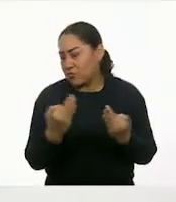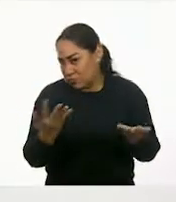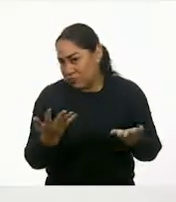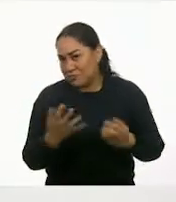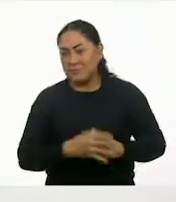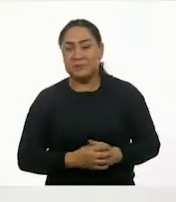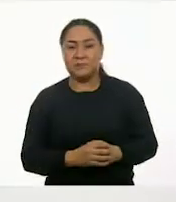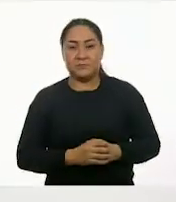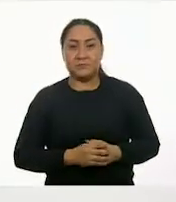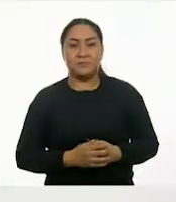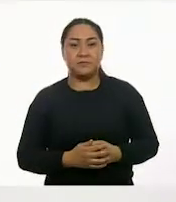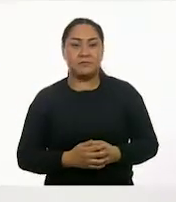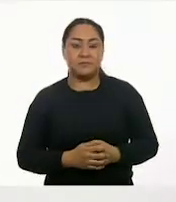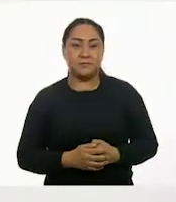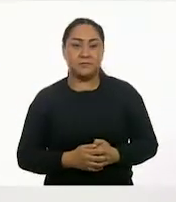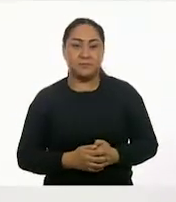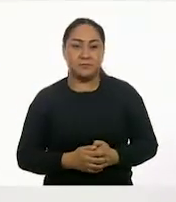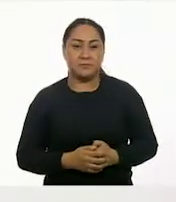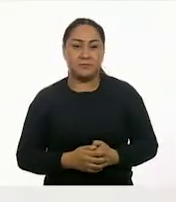enfermedades más frecuentes?